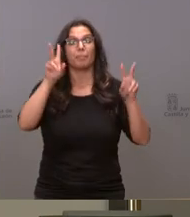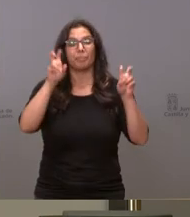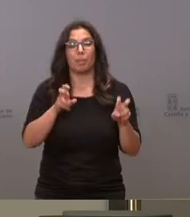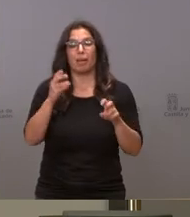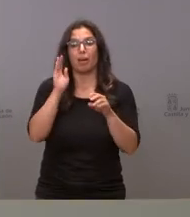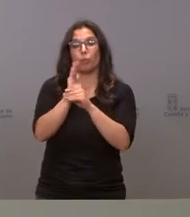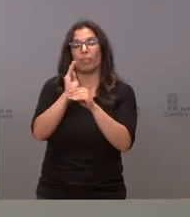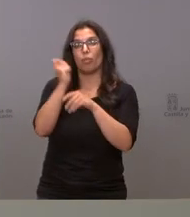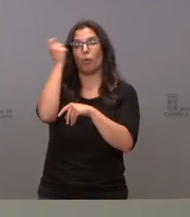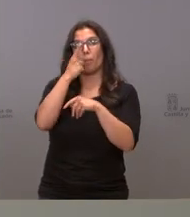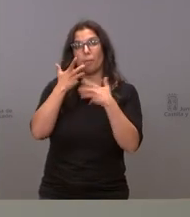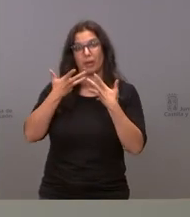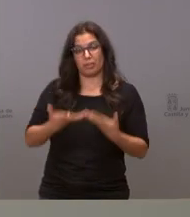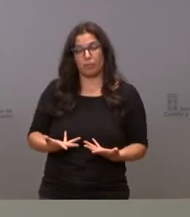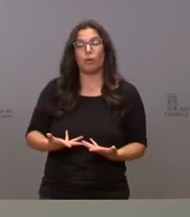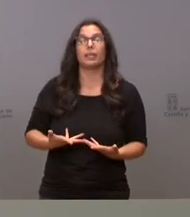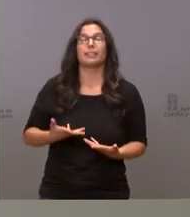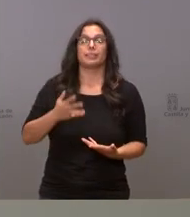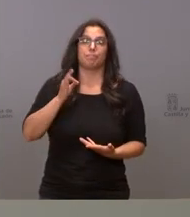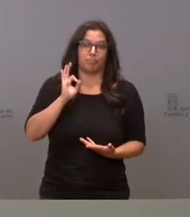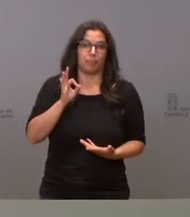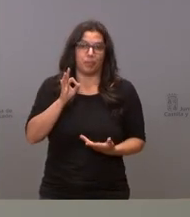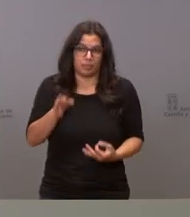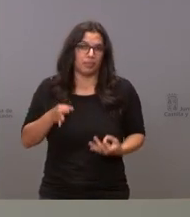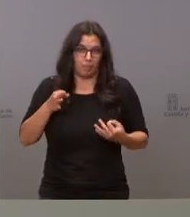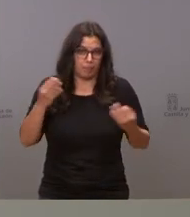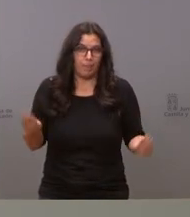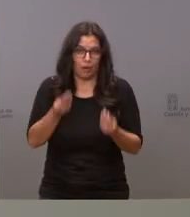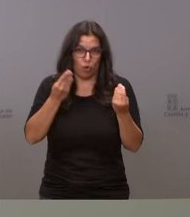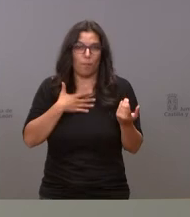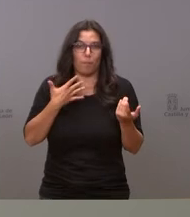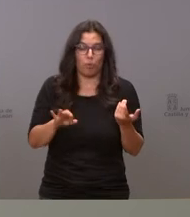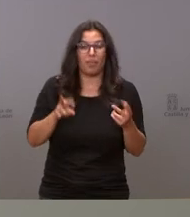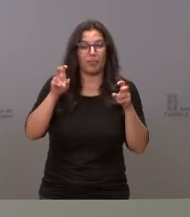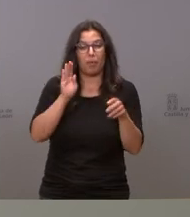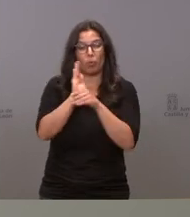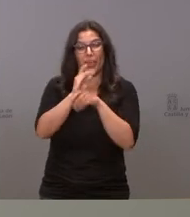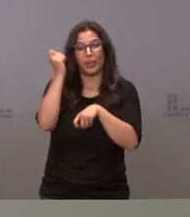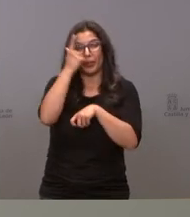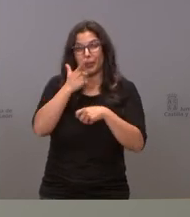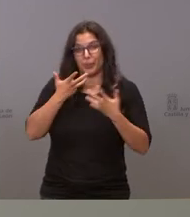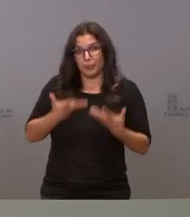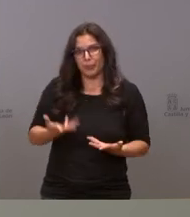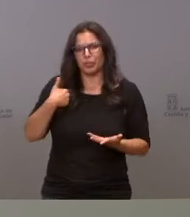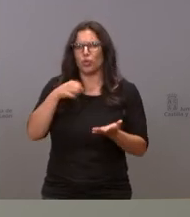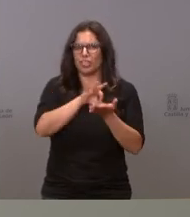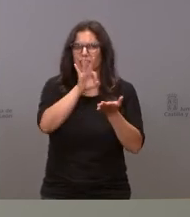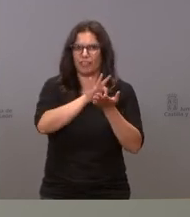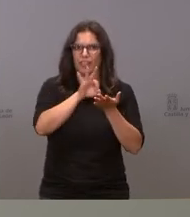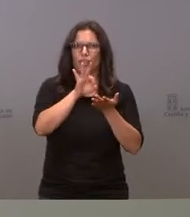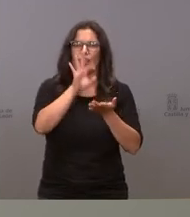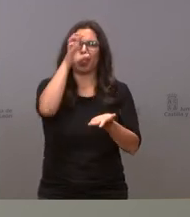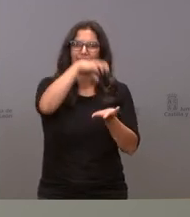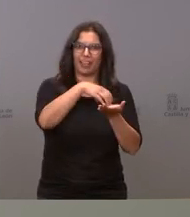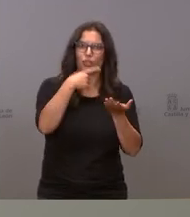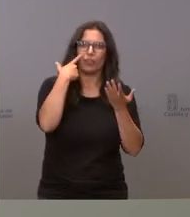paliativos pues es evidente que siempre se puede mejorar los cuidados paliativos los cuidados paliativos forman parte de la cartera de servicios de atención primaria por lo tanto en